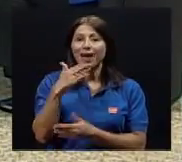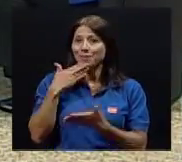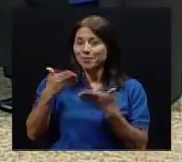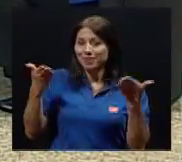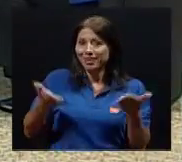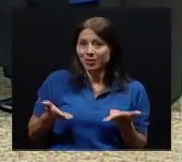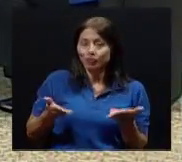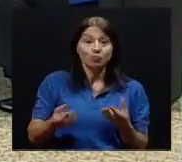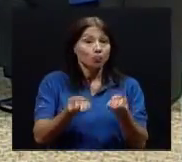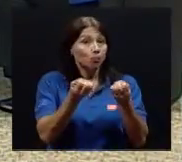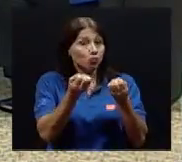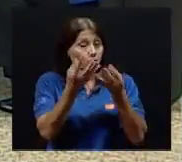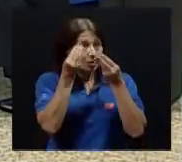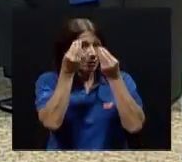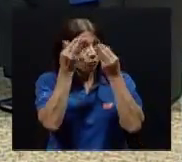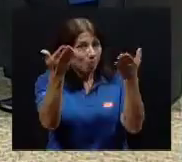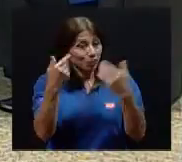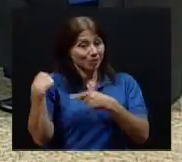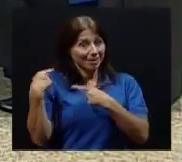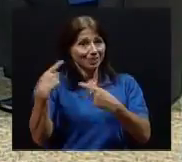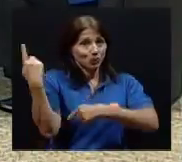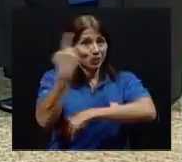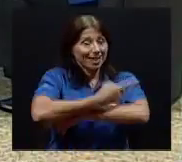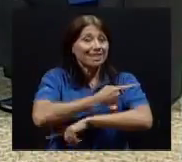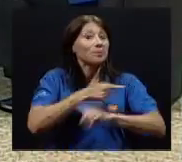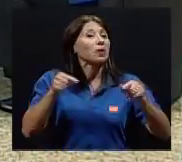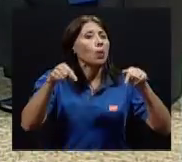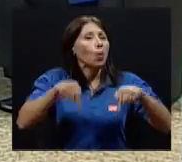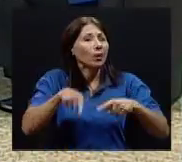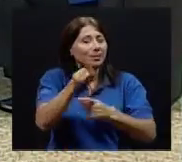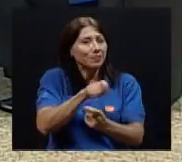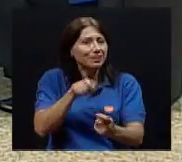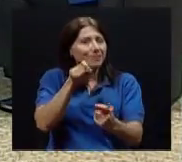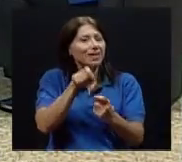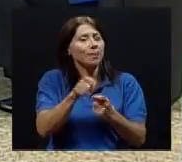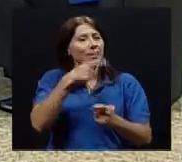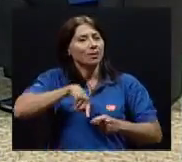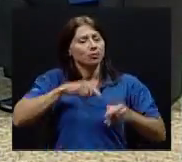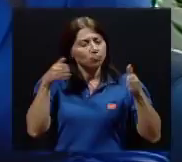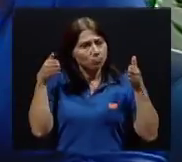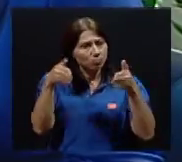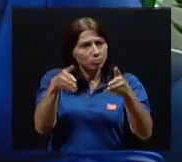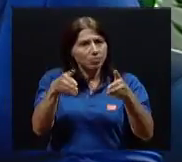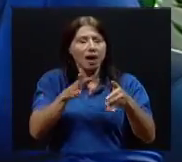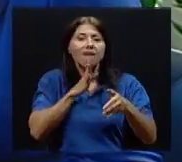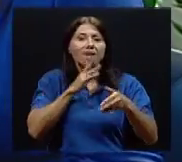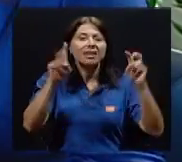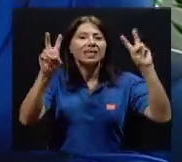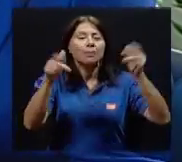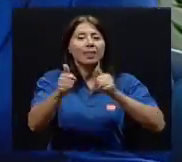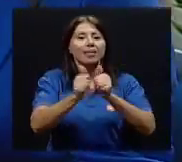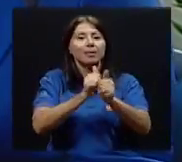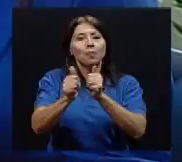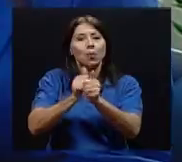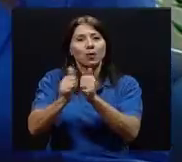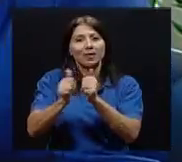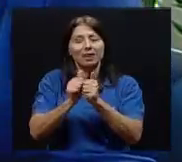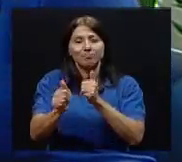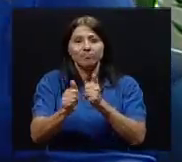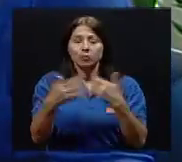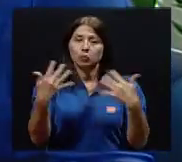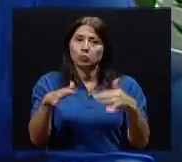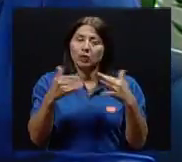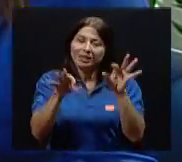durante estos días, Seidy, pero hoy específicamente nos vamos a abocar a hablar sobre el tema del deporte. Definitivamente es